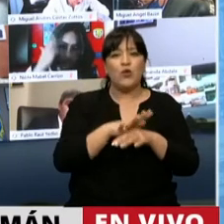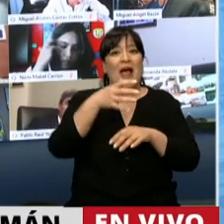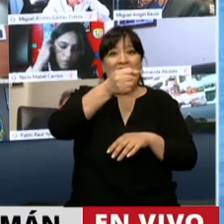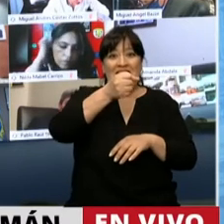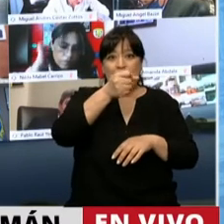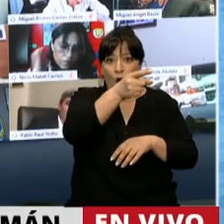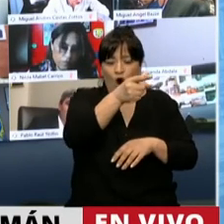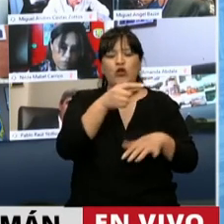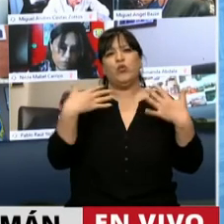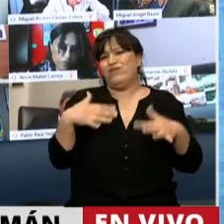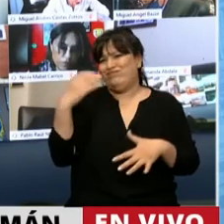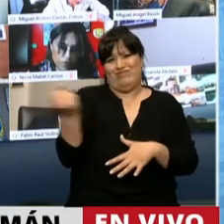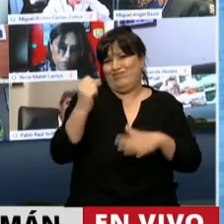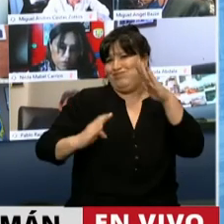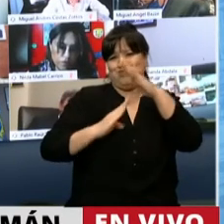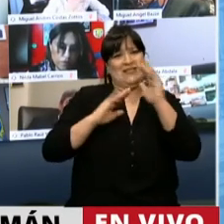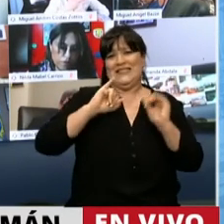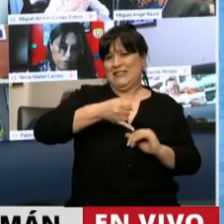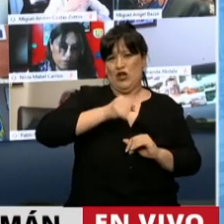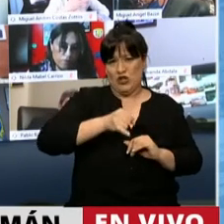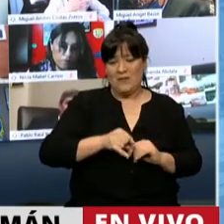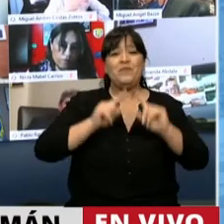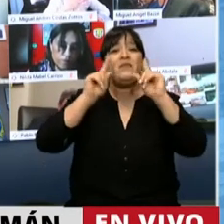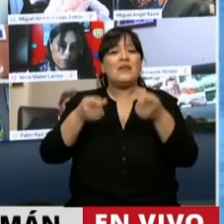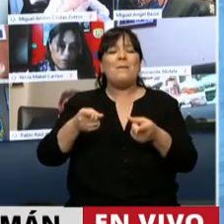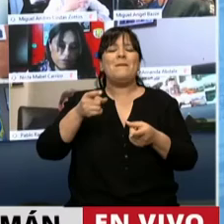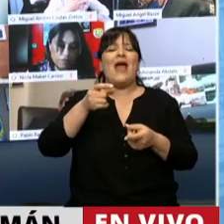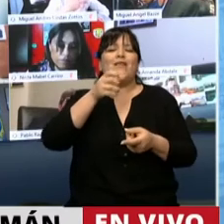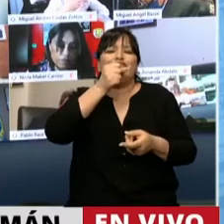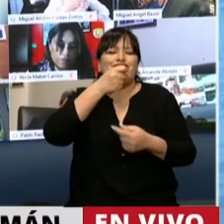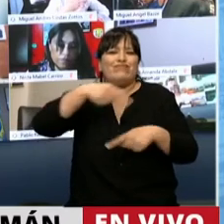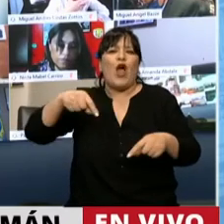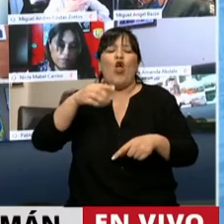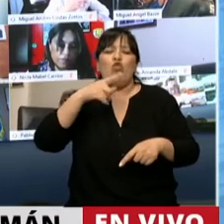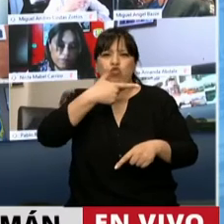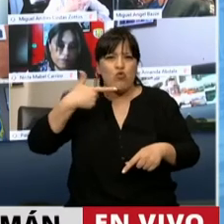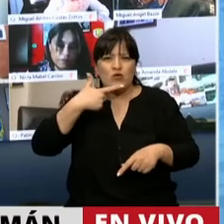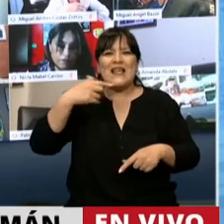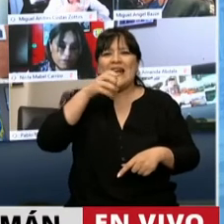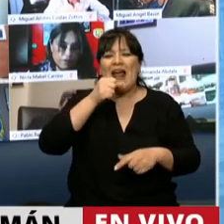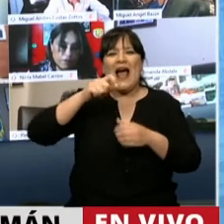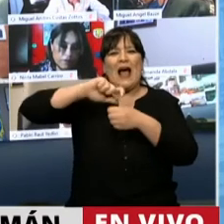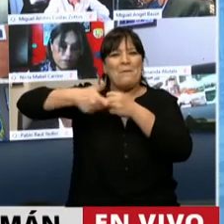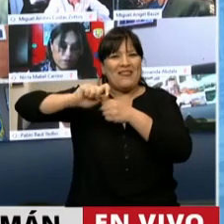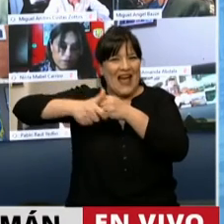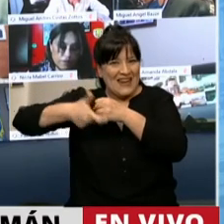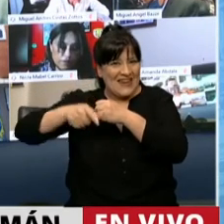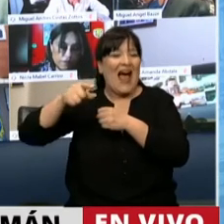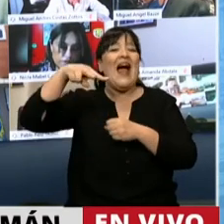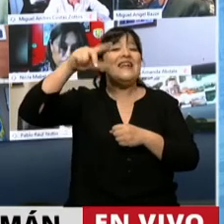absolutamente imprescindible. Y en el caso de cítricos dulces, como la naranja y la mandarina para el nea.